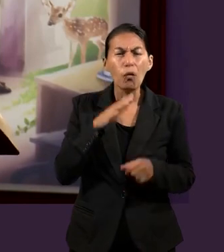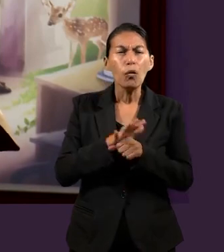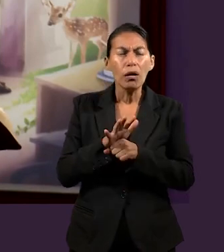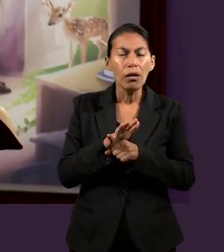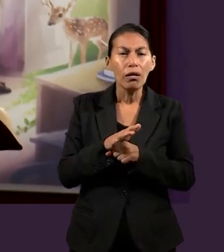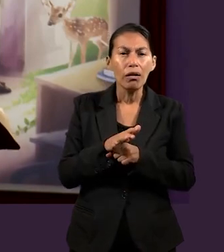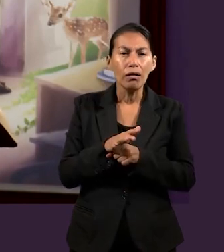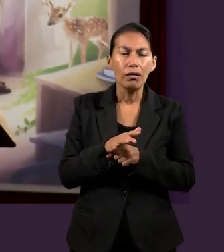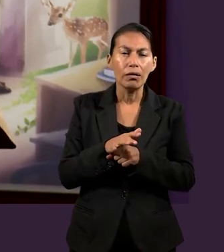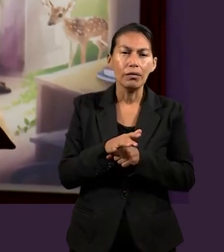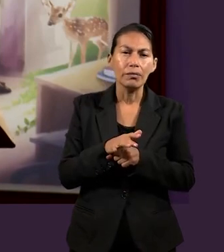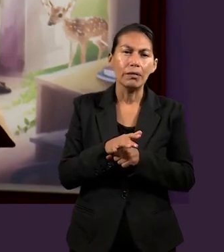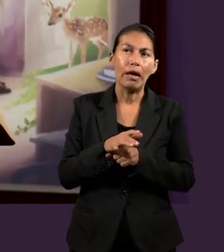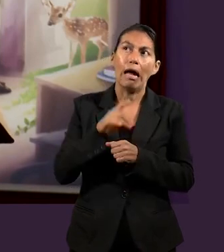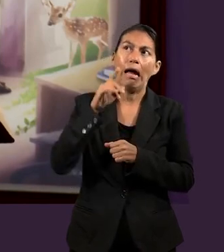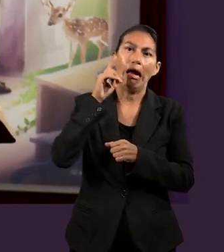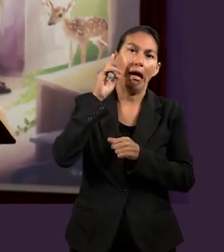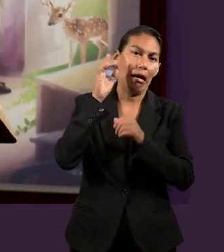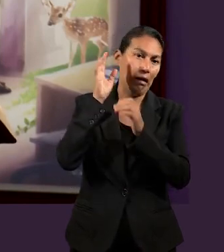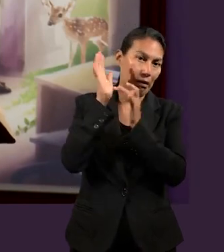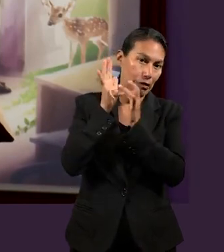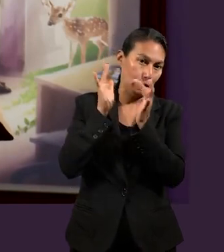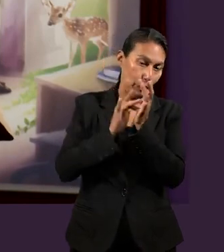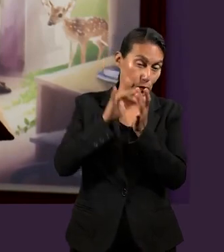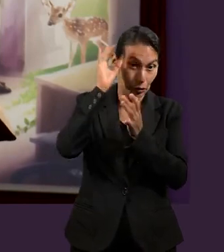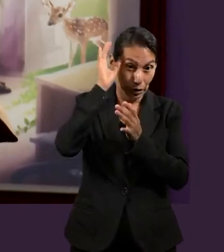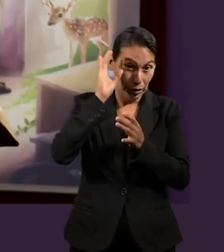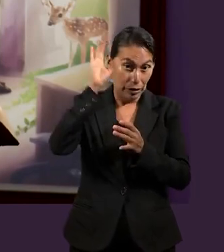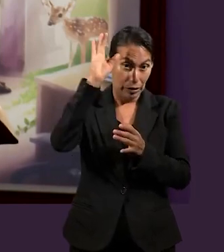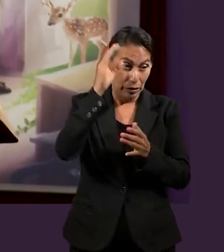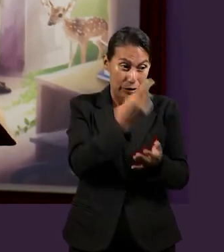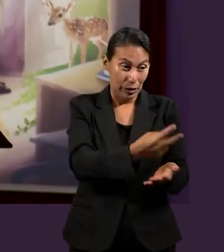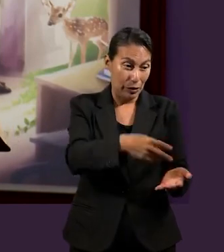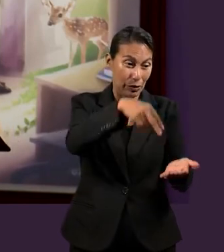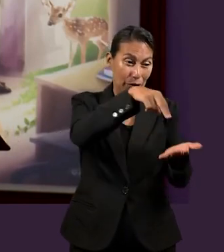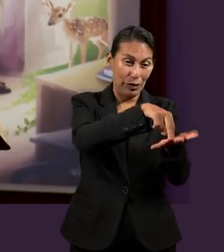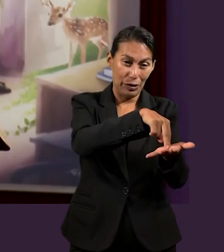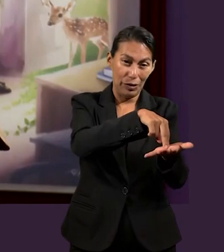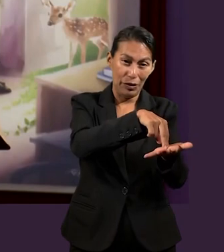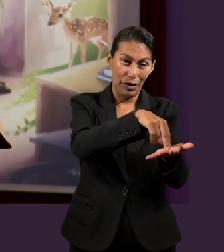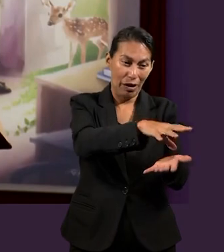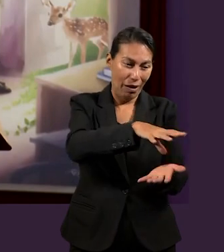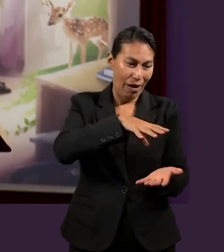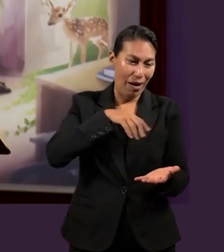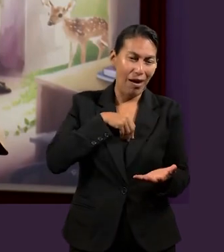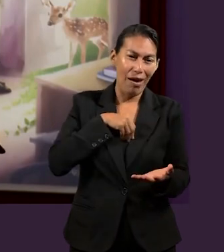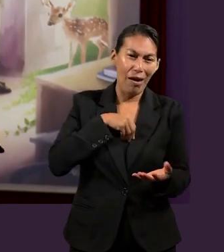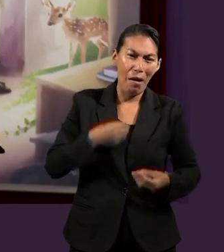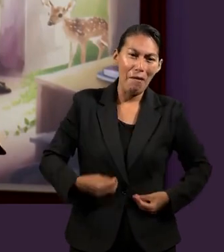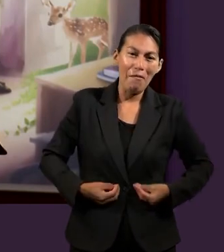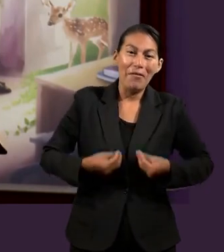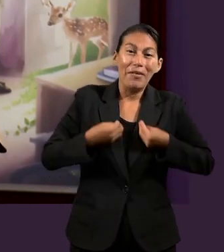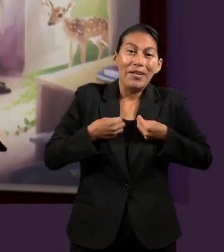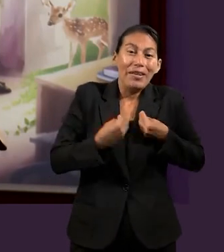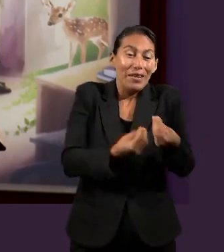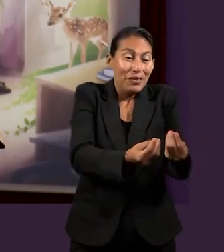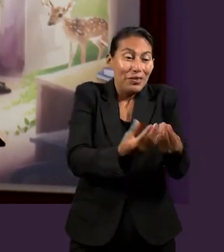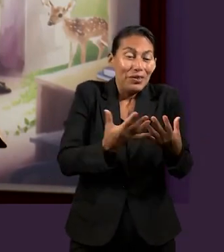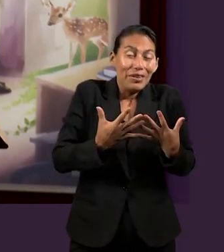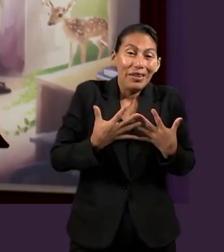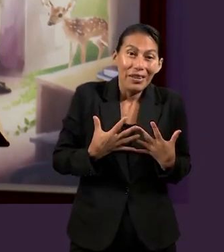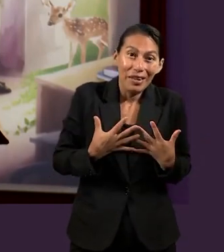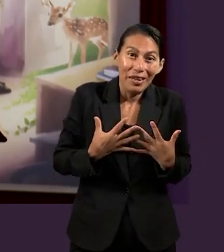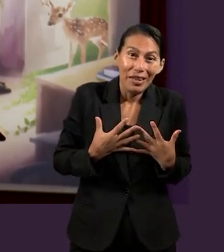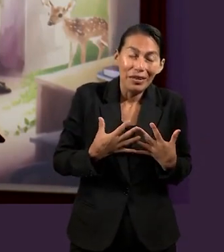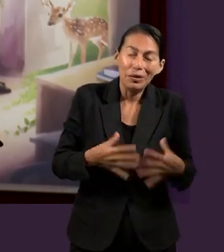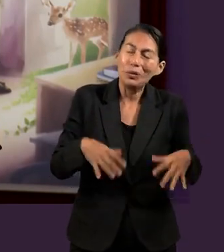y es decir, nos resucita. Y no solamente nos resucita, sino que quiere, ¿qué cosa? Que nosotros estemos en los